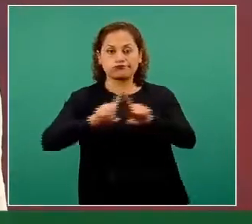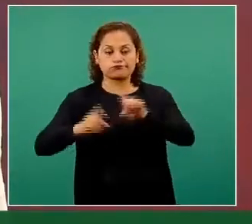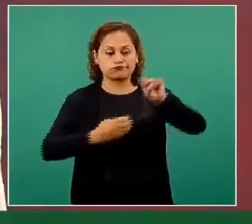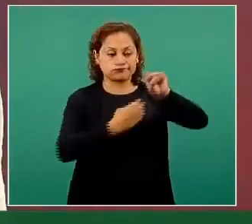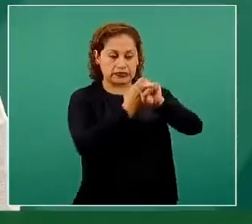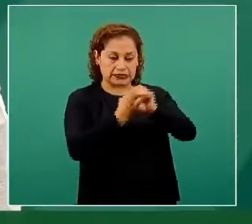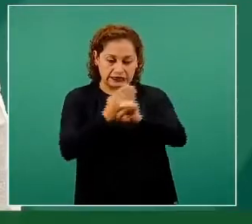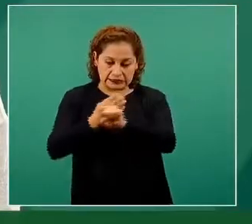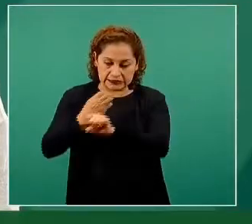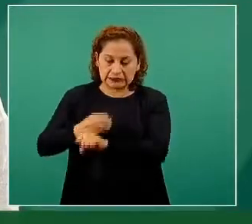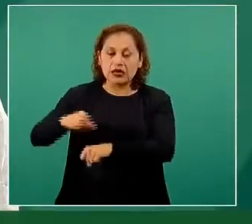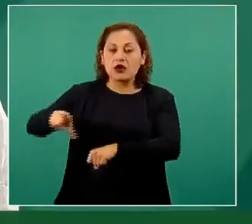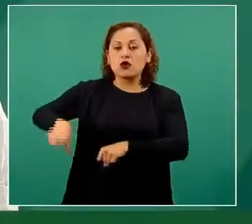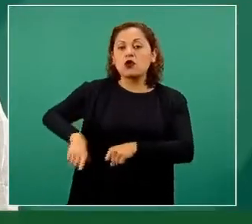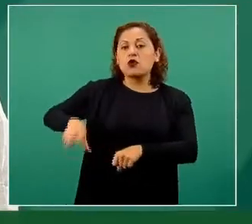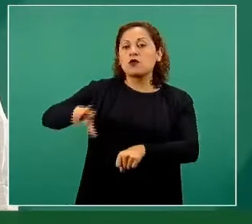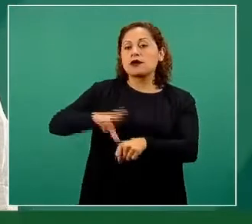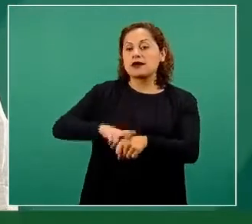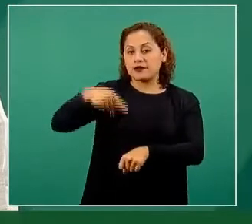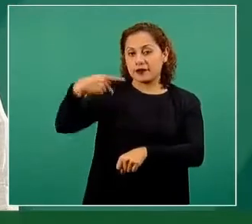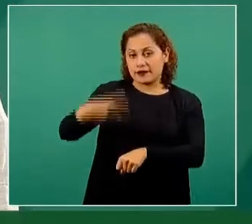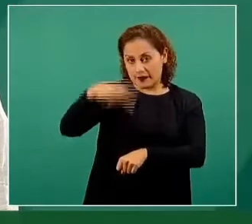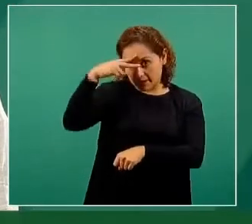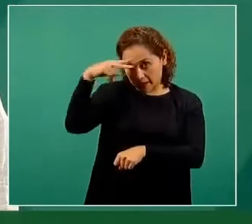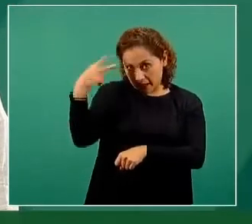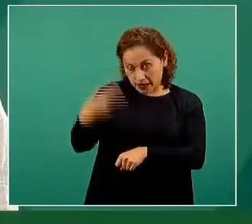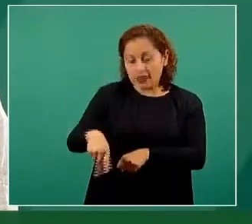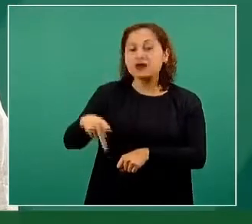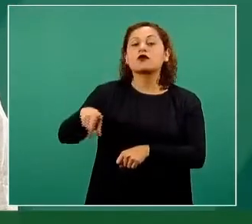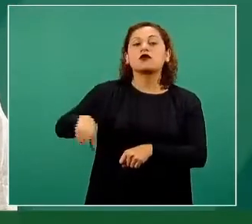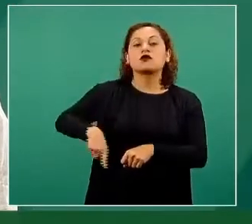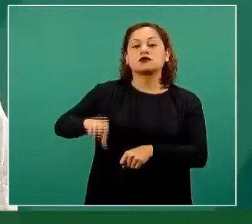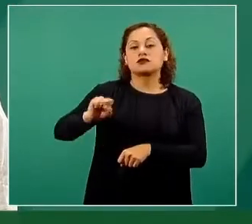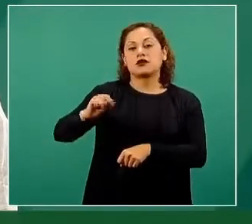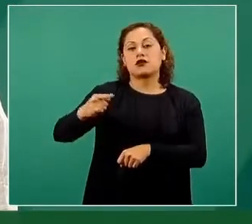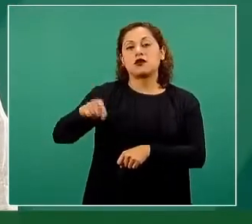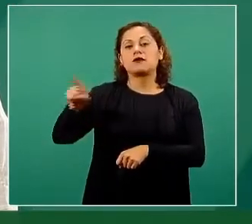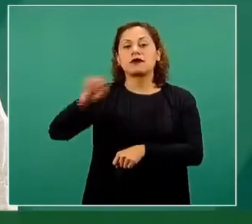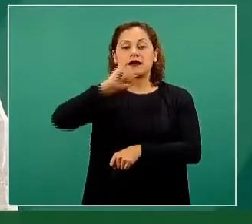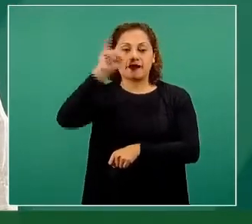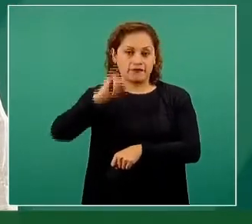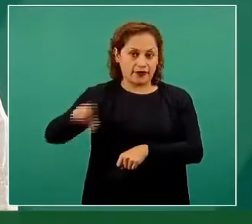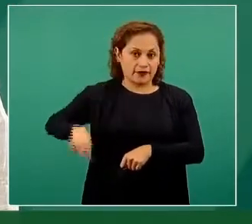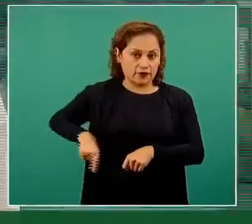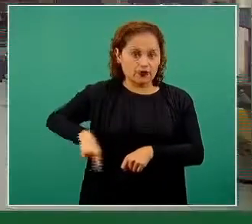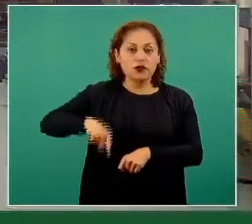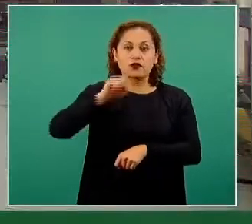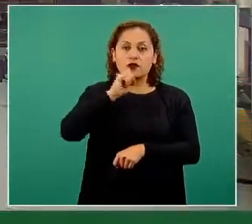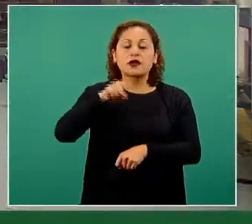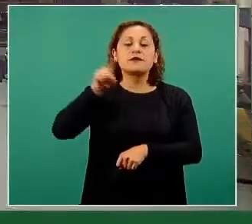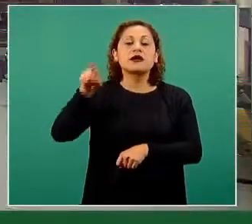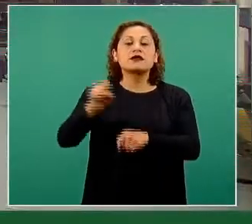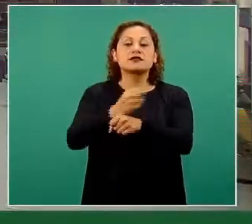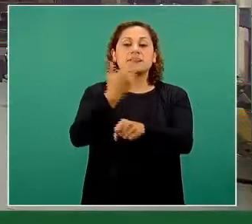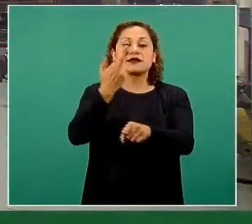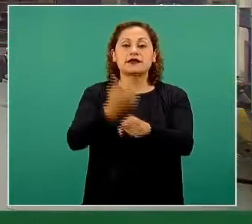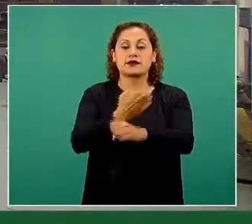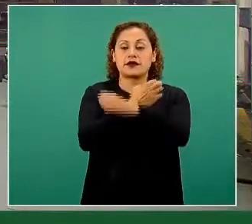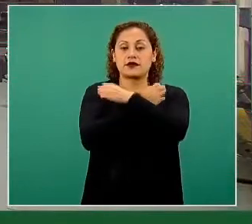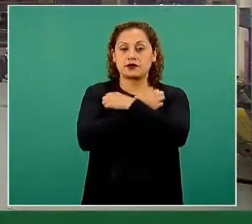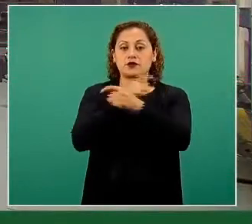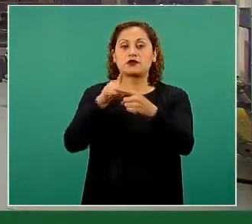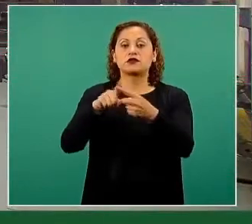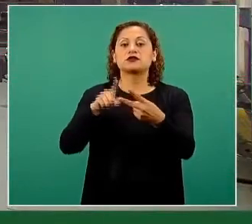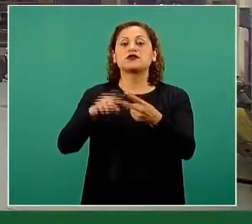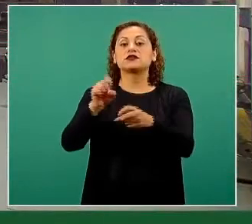gobernadores. Ahí participó la maestra Delfina Gómez Álvarez, nuestra secretaria de Educación Pública, junto con el subsecretario Luciano